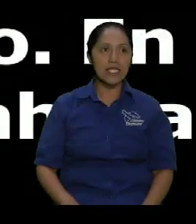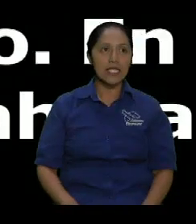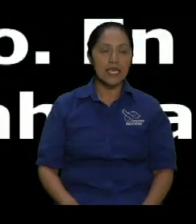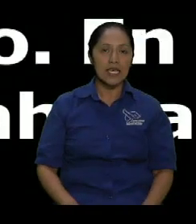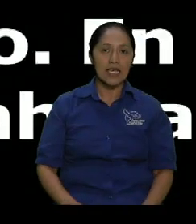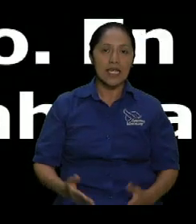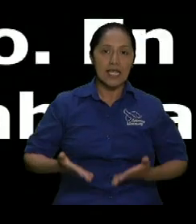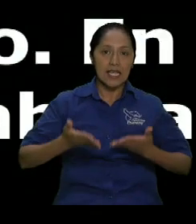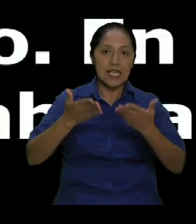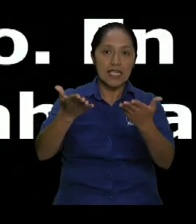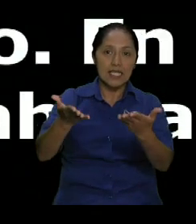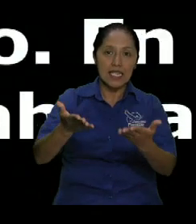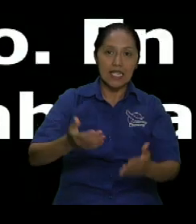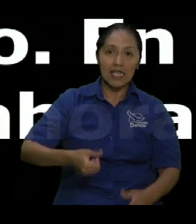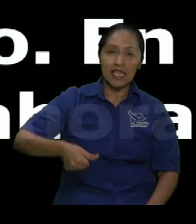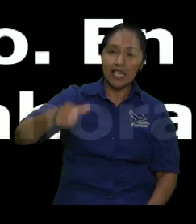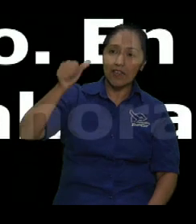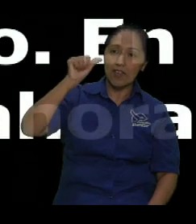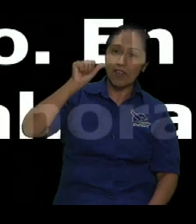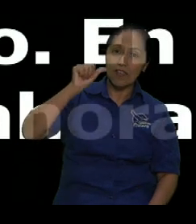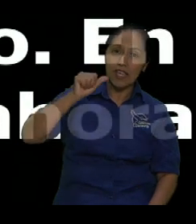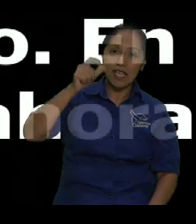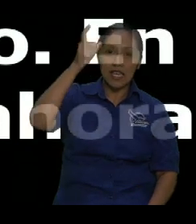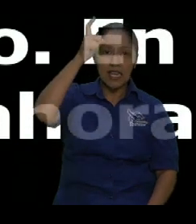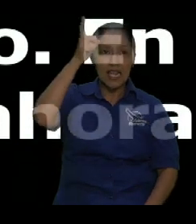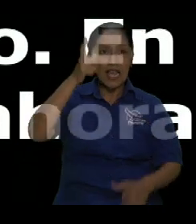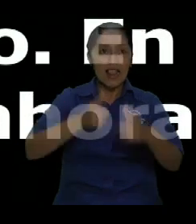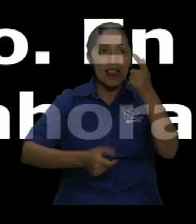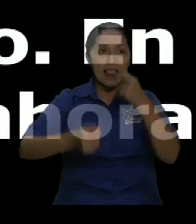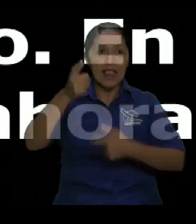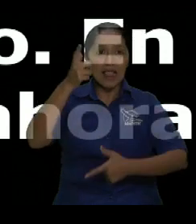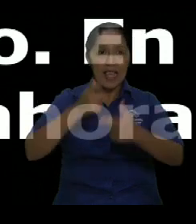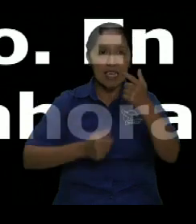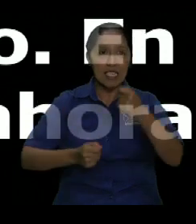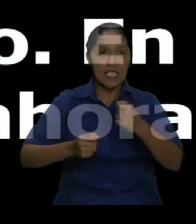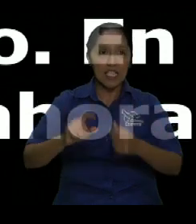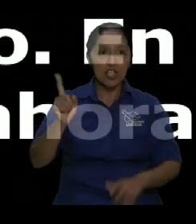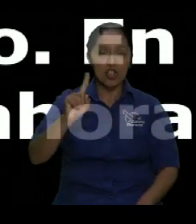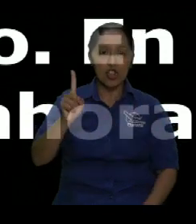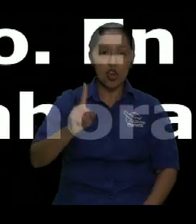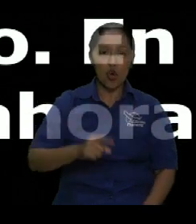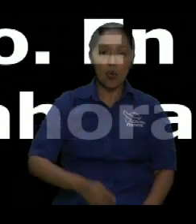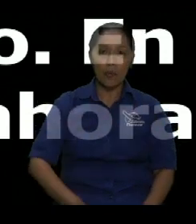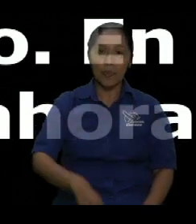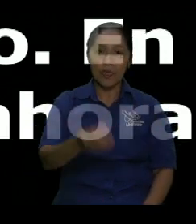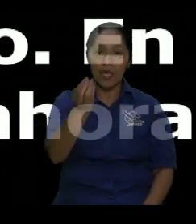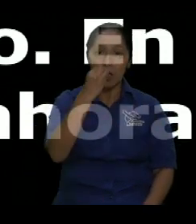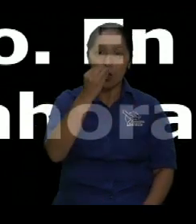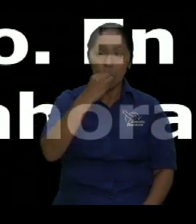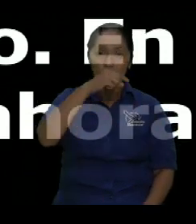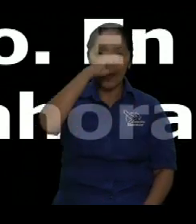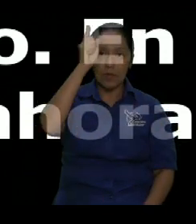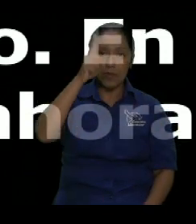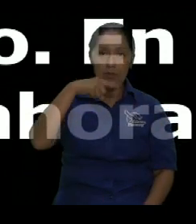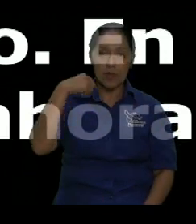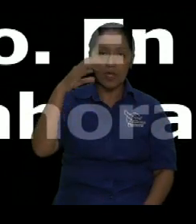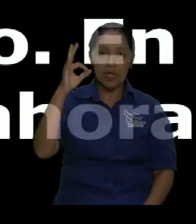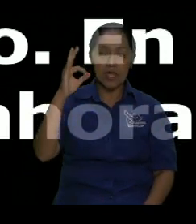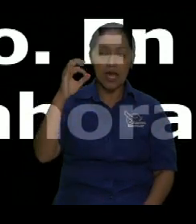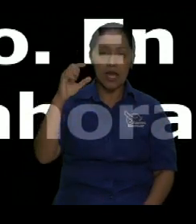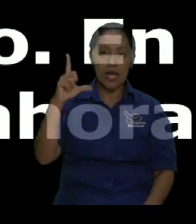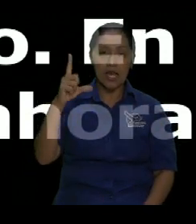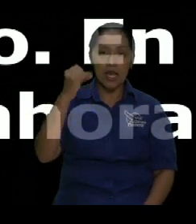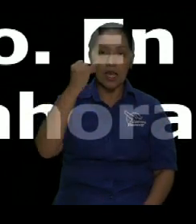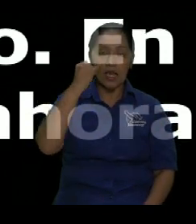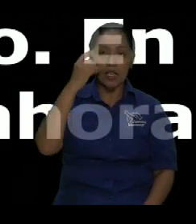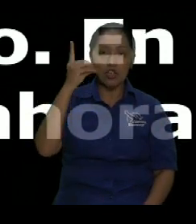verdad ni ahora podéis este es un reclamo que el apóstol Pablo le está diciendo a los corintios yo les di leche no les di a comer